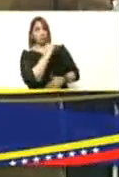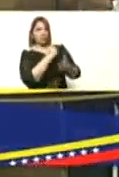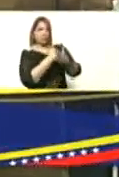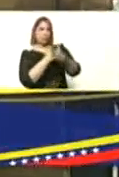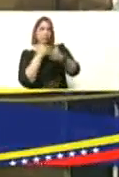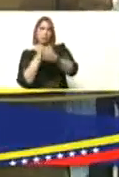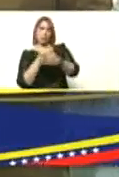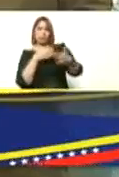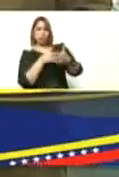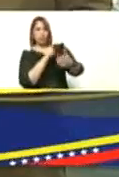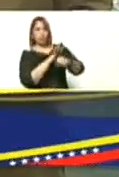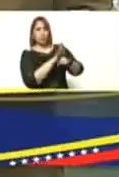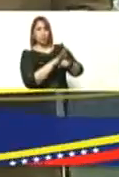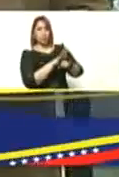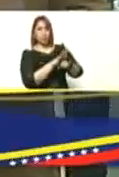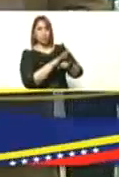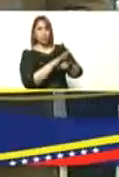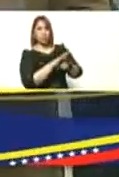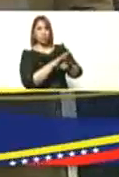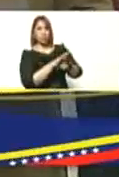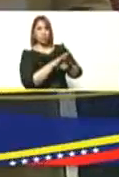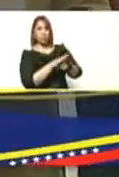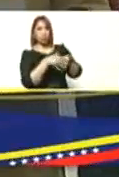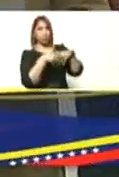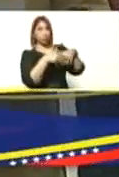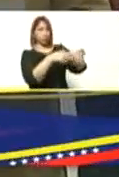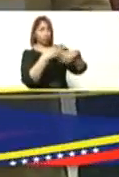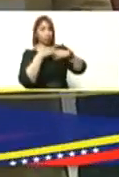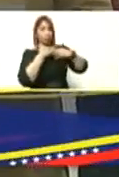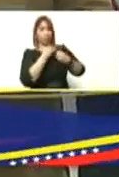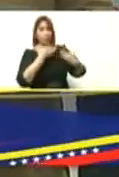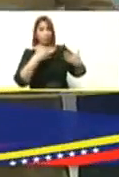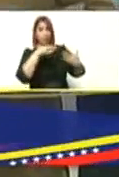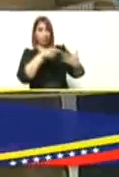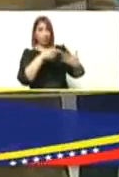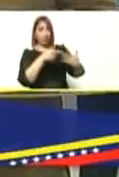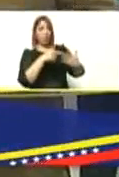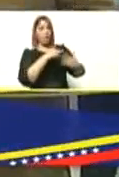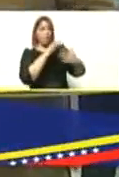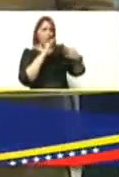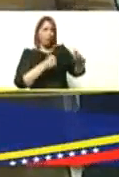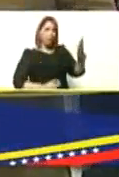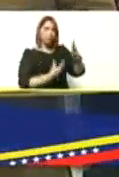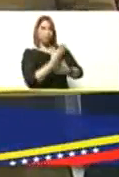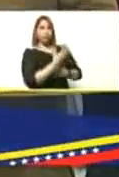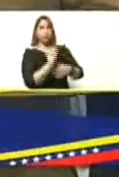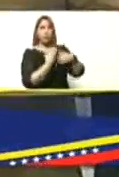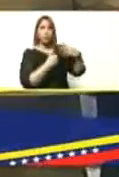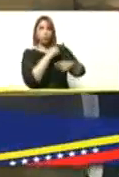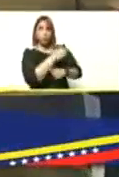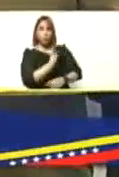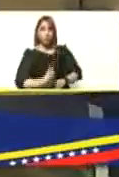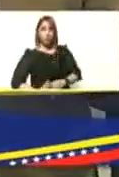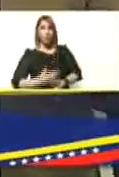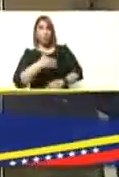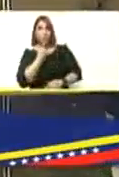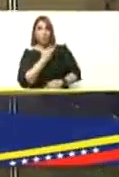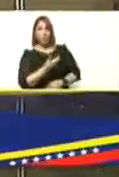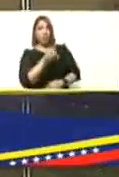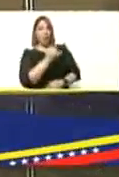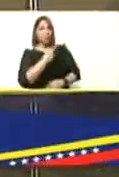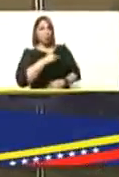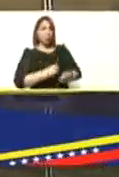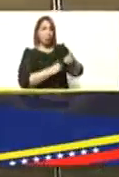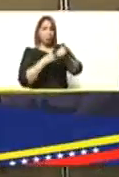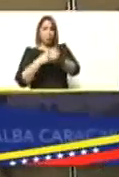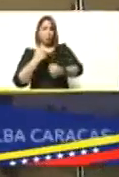contra el COVID bien desde este ejército de batallas blancas que se formó en revolución presidente le podemos decir que usted cuenta con nosotros